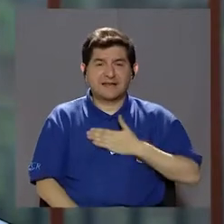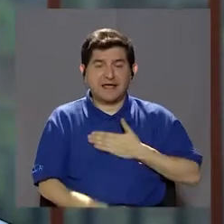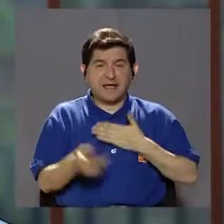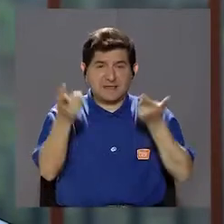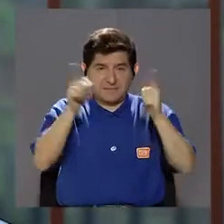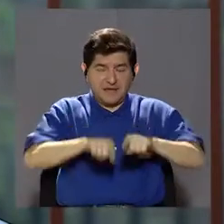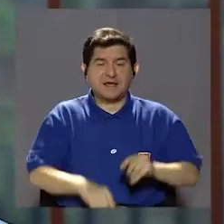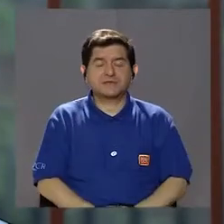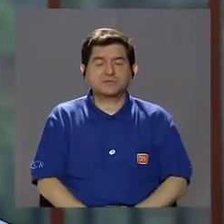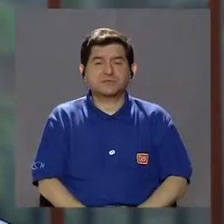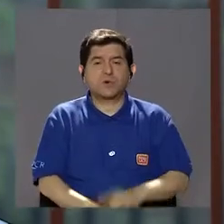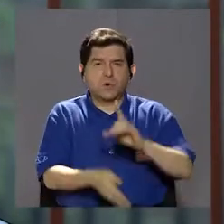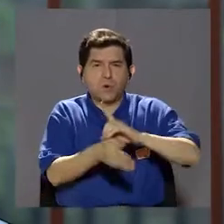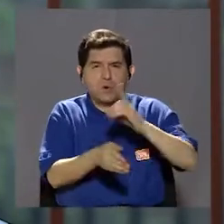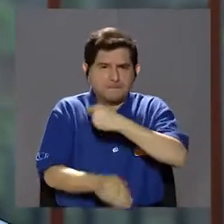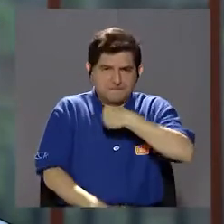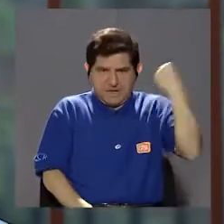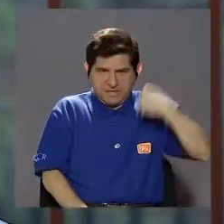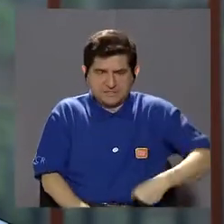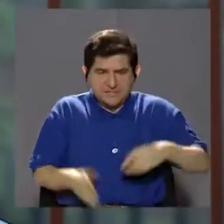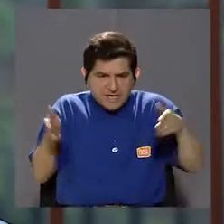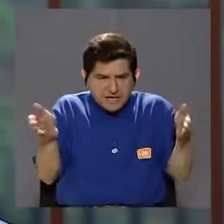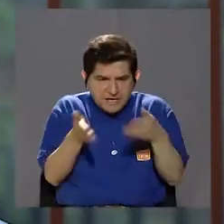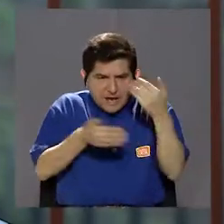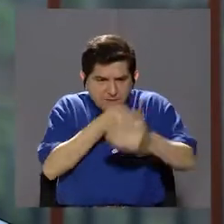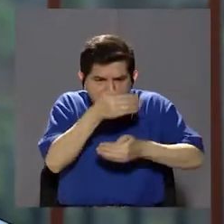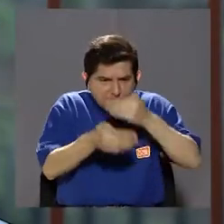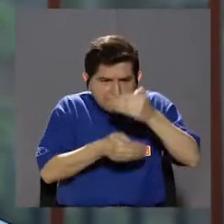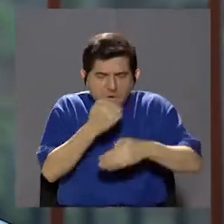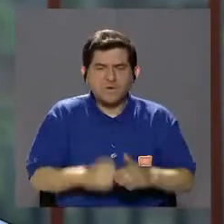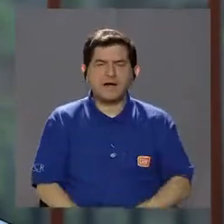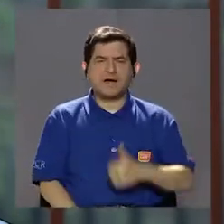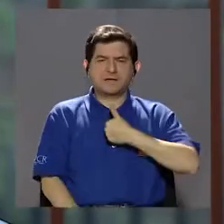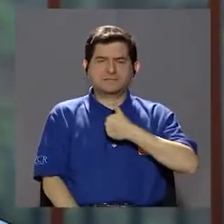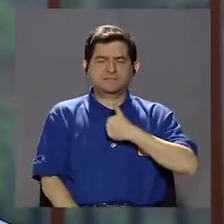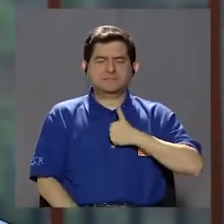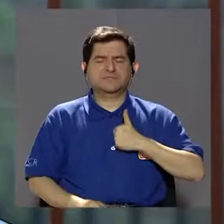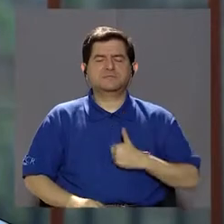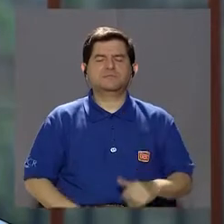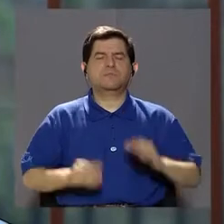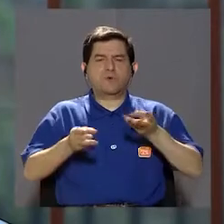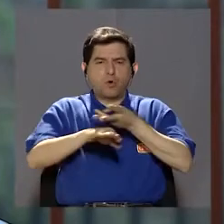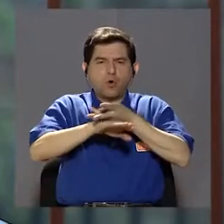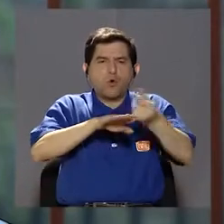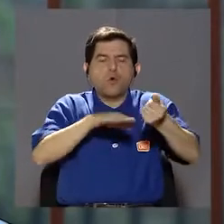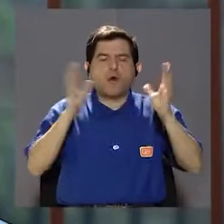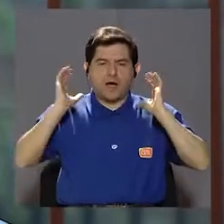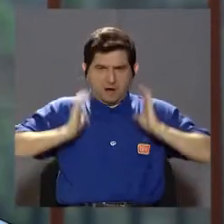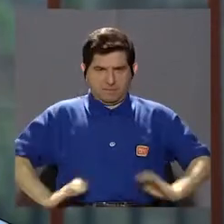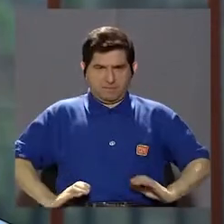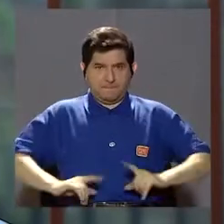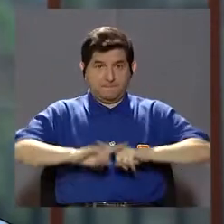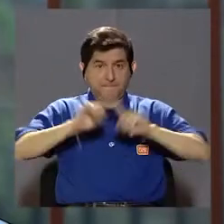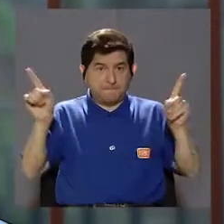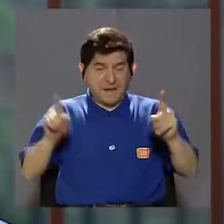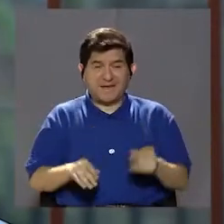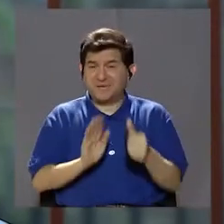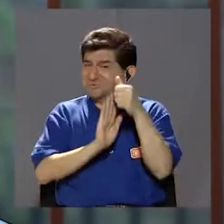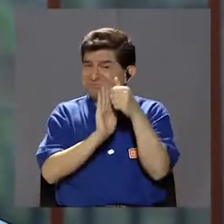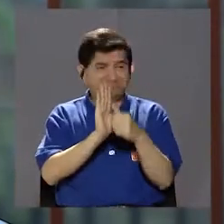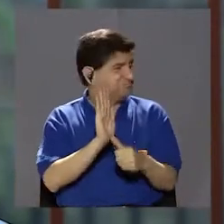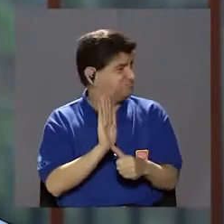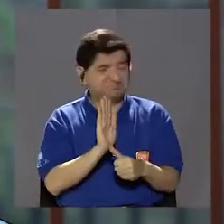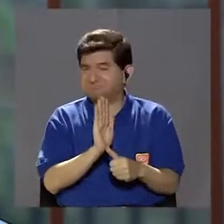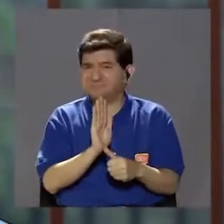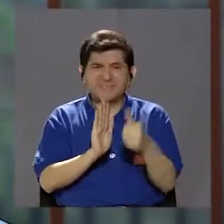incluso en el caso mío con medicina china, es estimular los procesos autocurativos del cuerpo, pero no hay ni